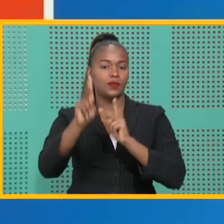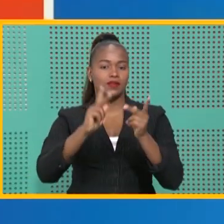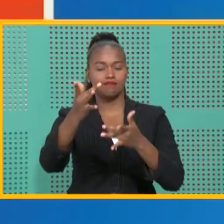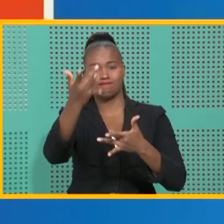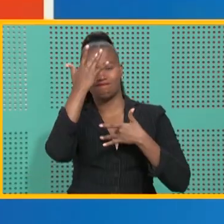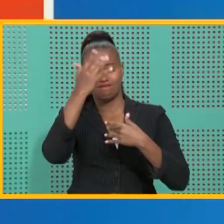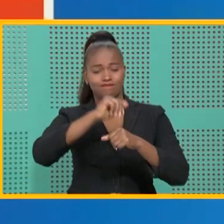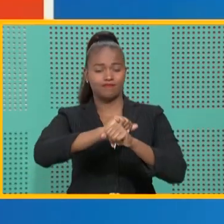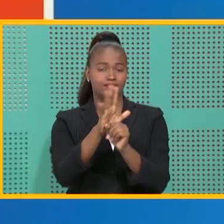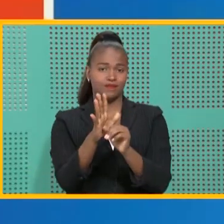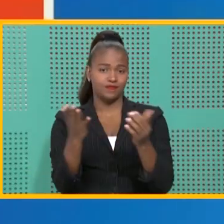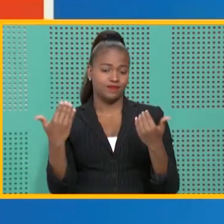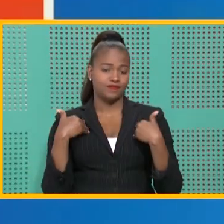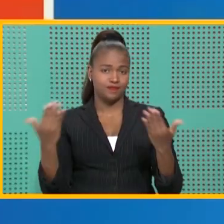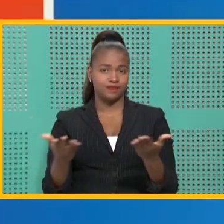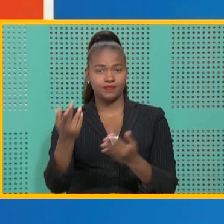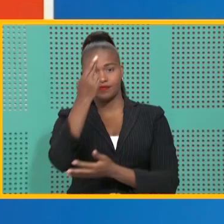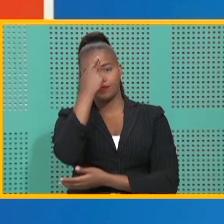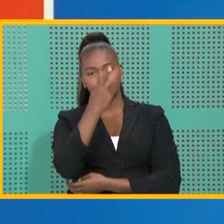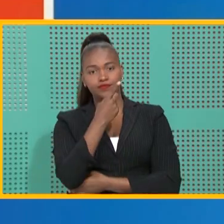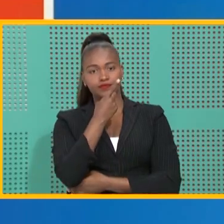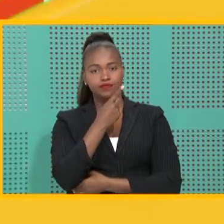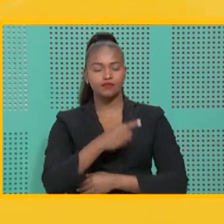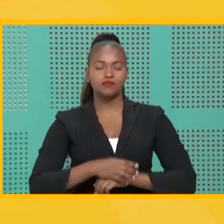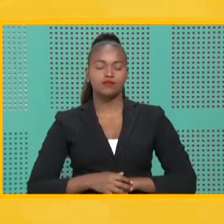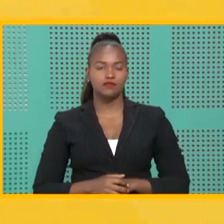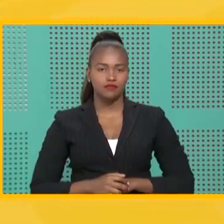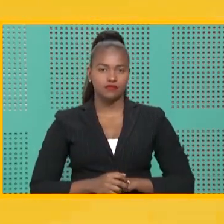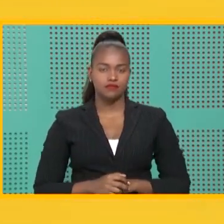confirmados de COVID-19 en República Dominicana.